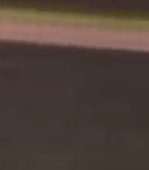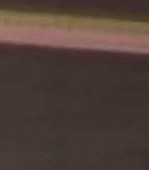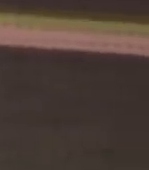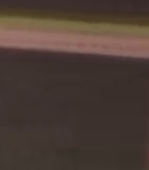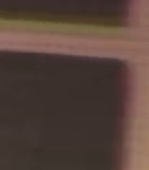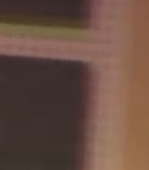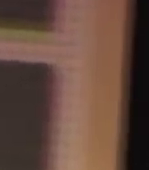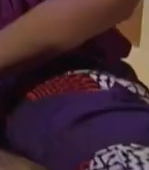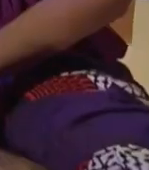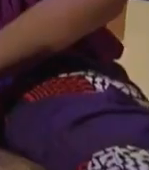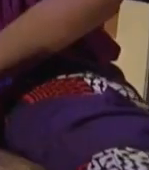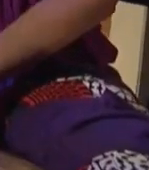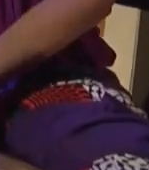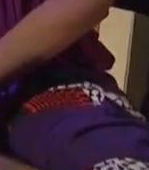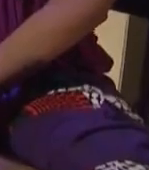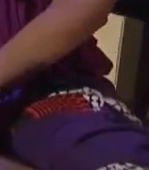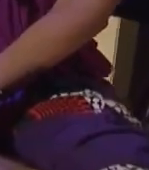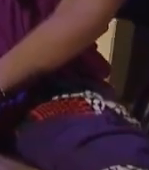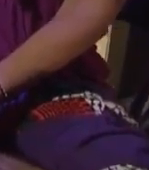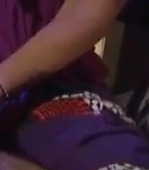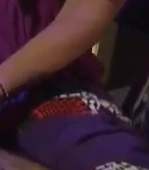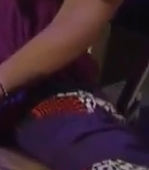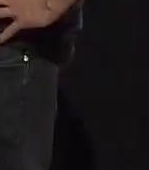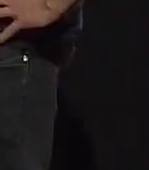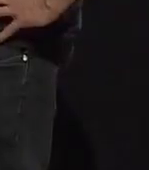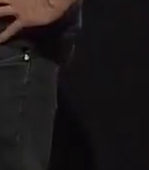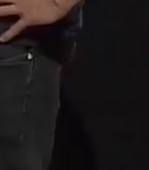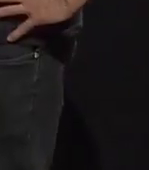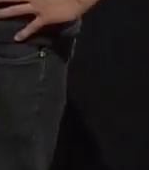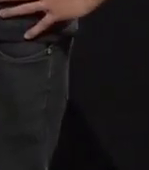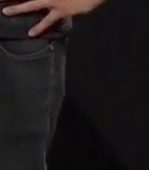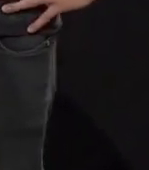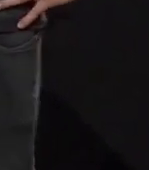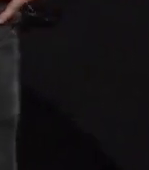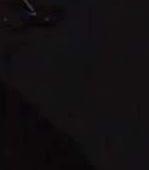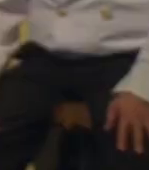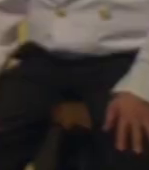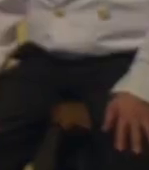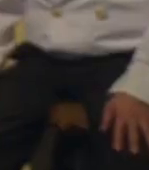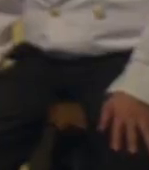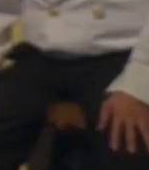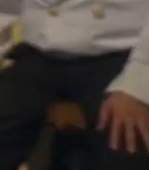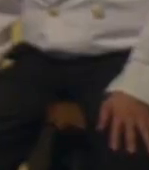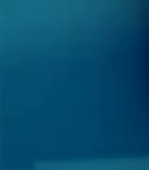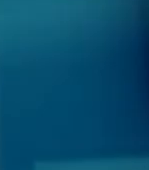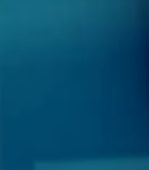a 30 horas por canal 22 la cultura se ve en todas partes